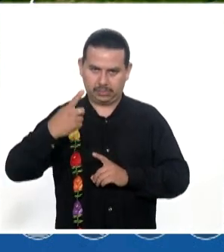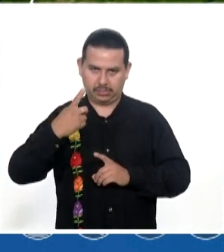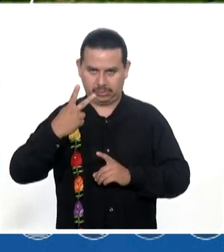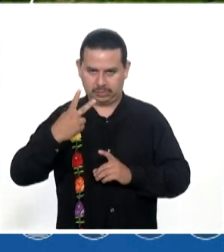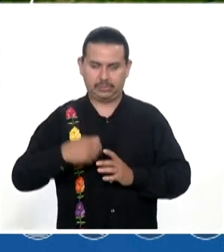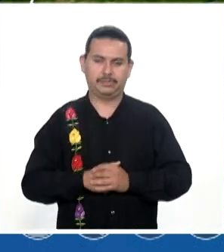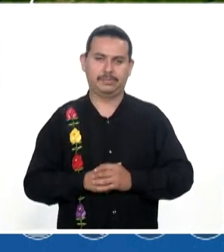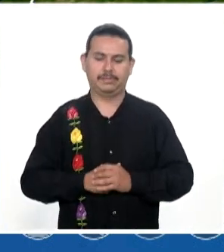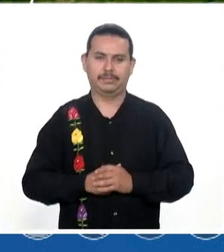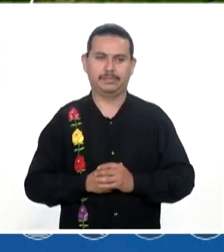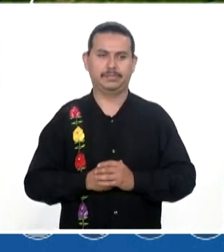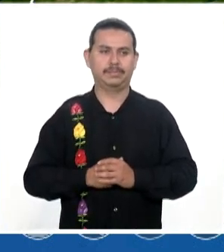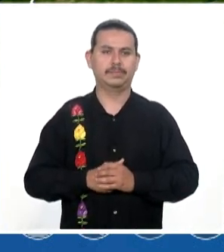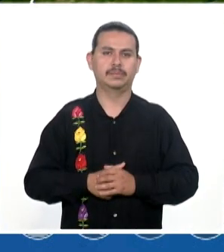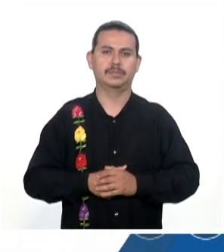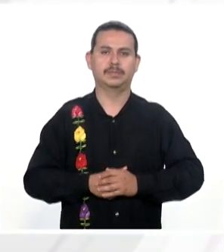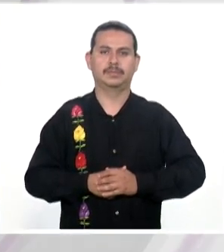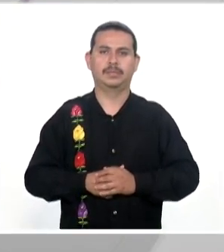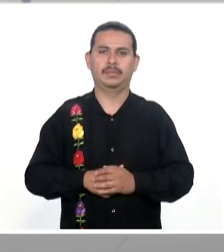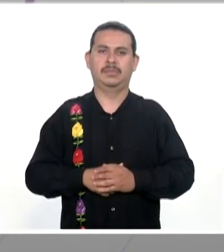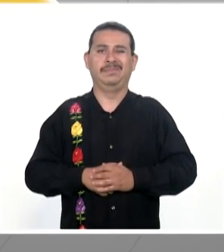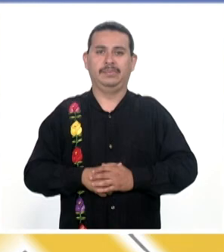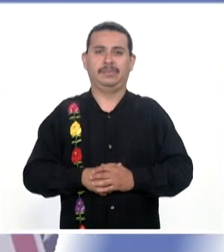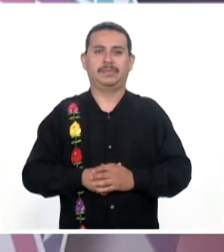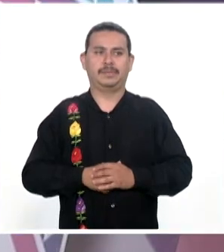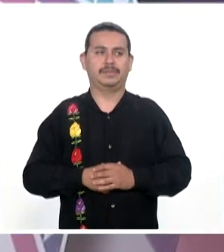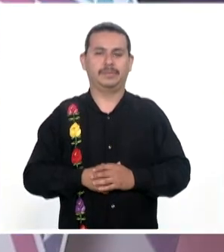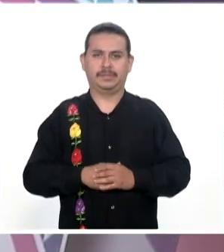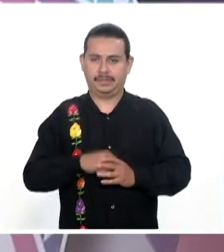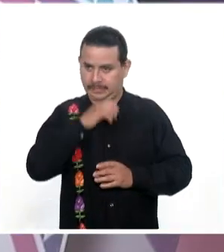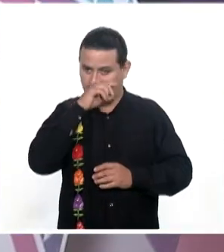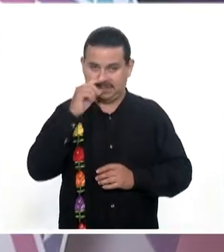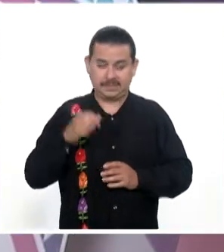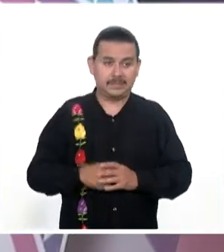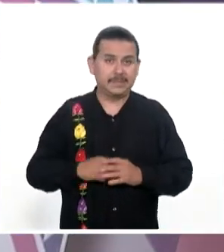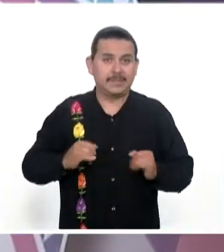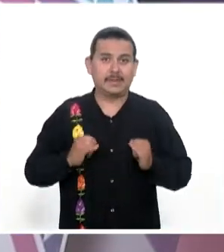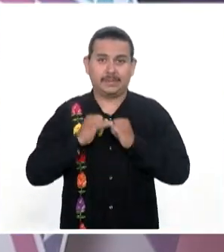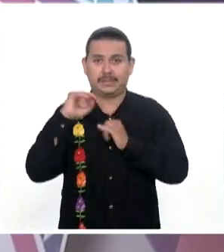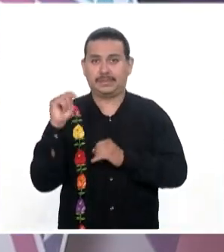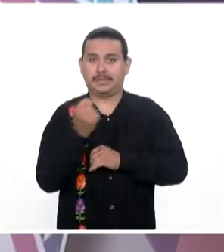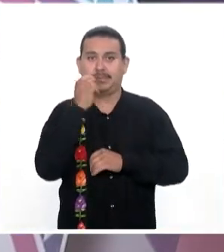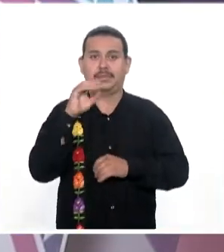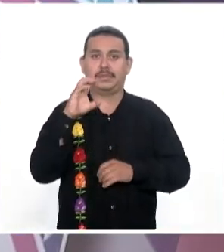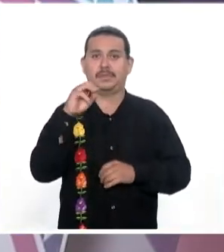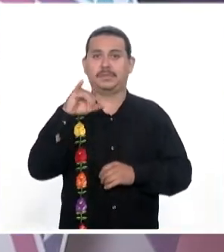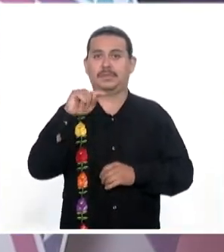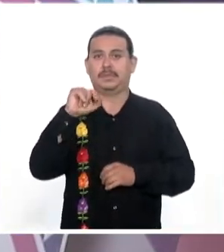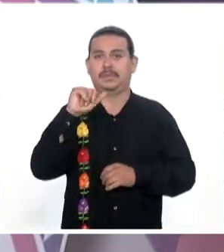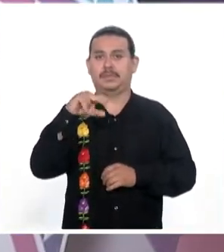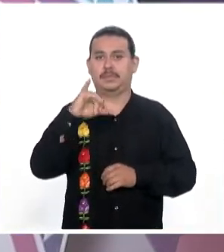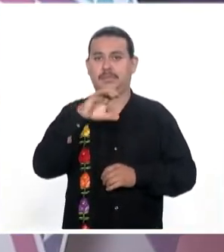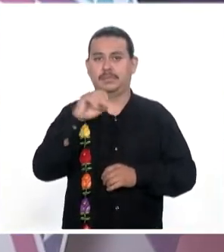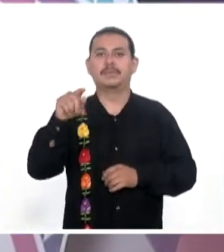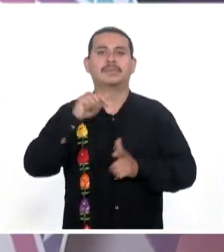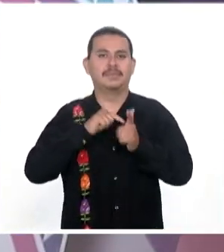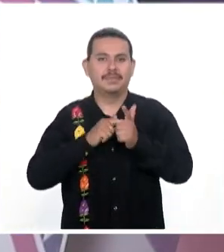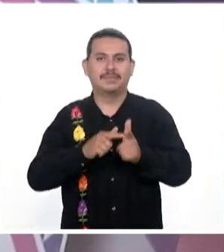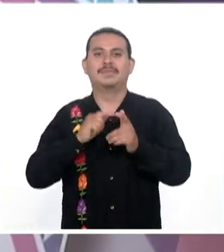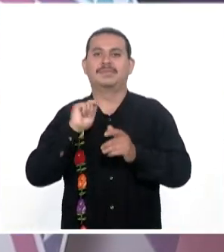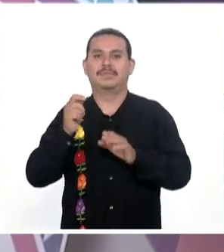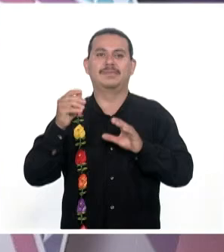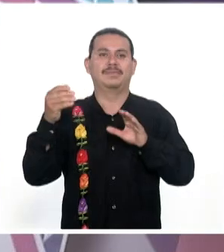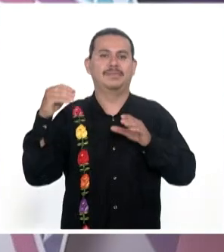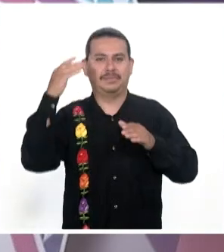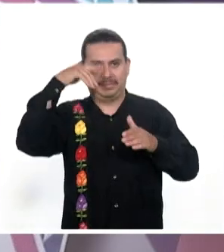Y el Instituto Tecnológico De Comitancillo Continúa con su proceso